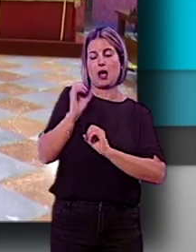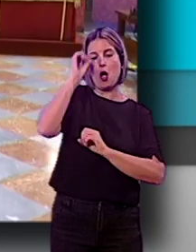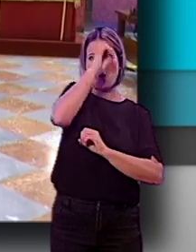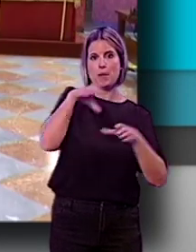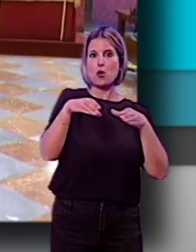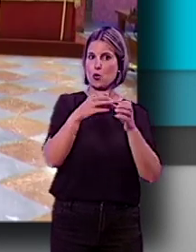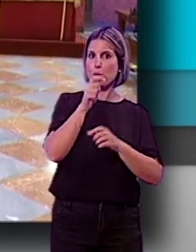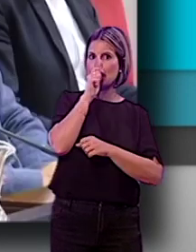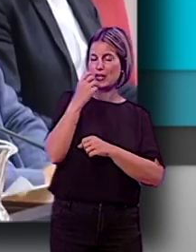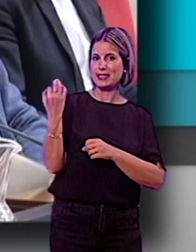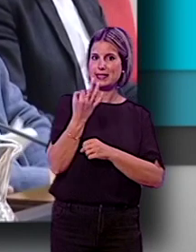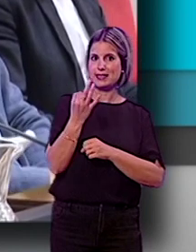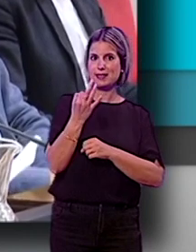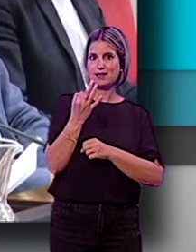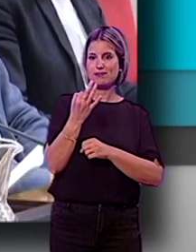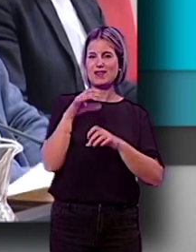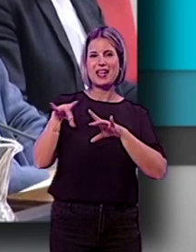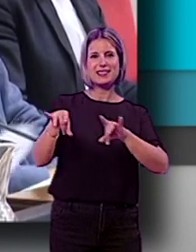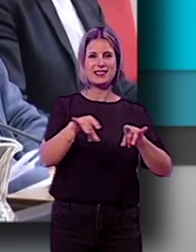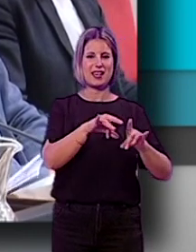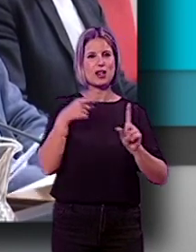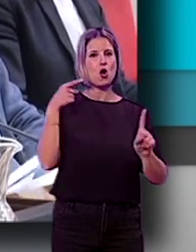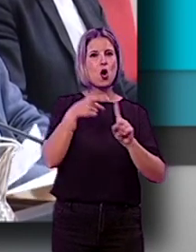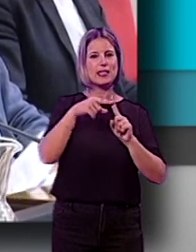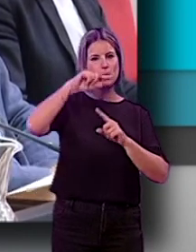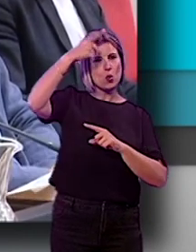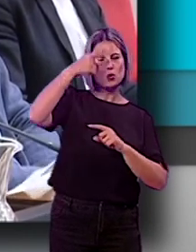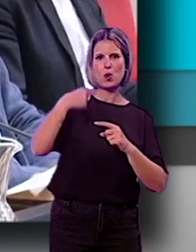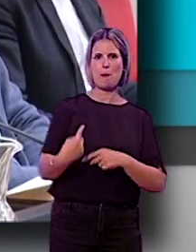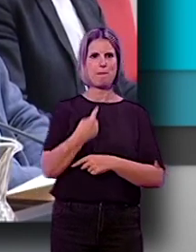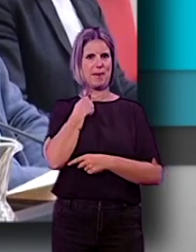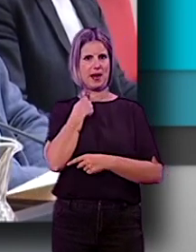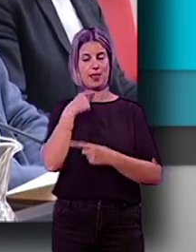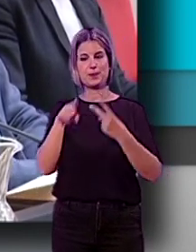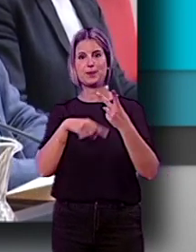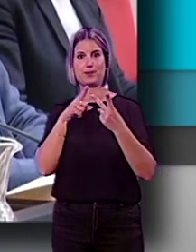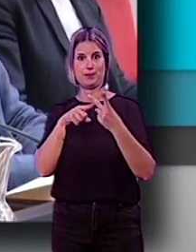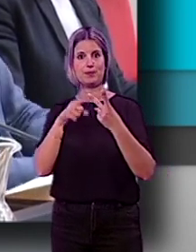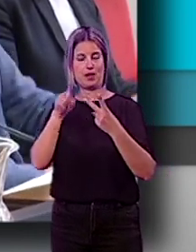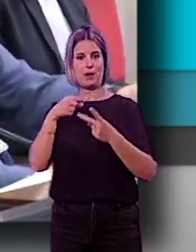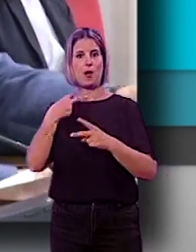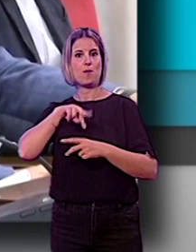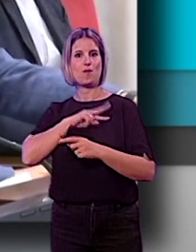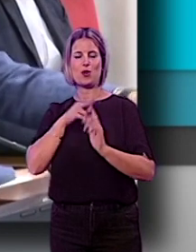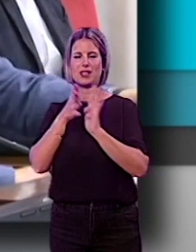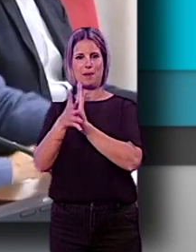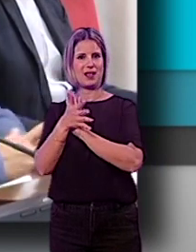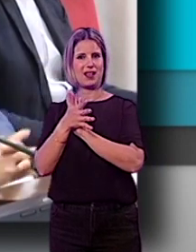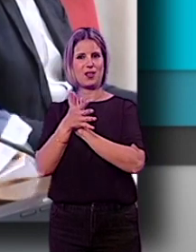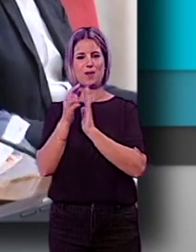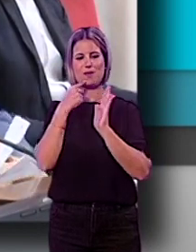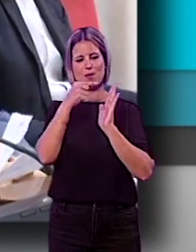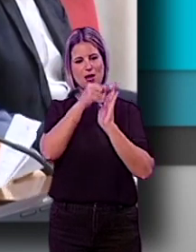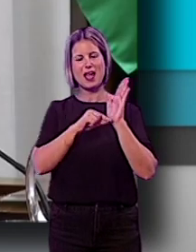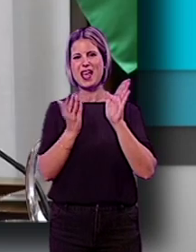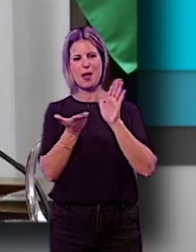Grupo Municipal Socialista, la pérdida de terrenos destinados a uso cultural y, por otro, según ha explicado Vox, no se ajusta a lo recogido en